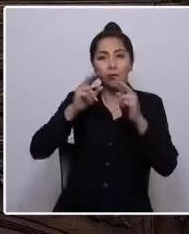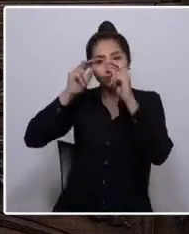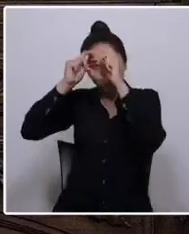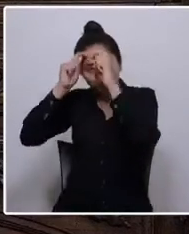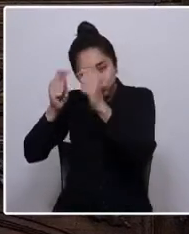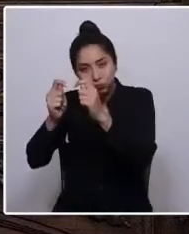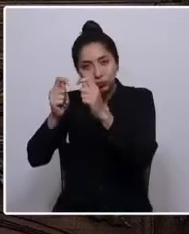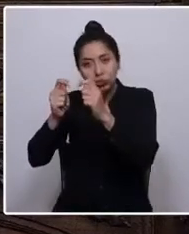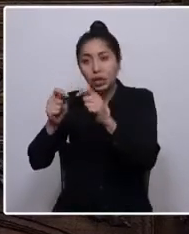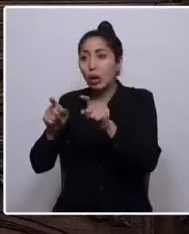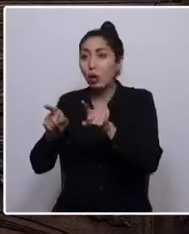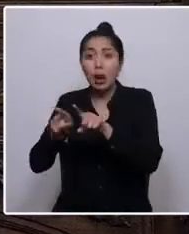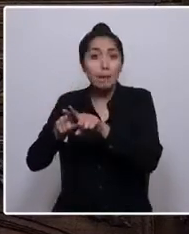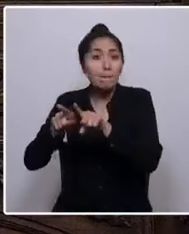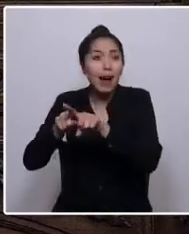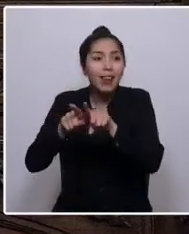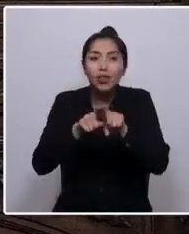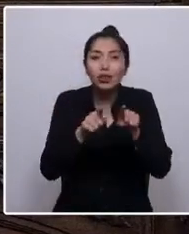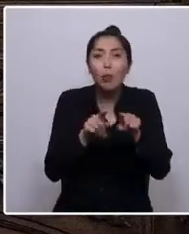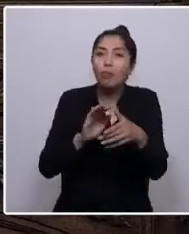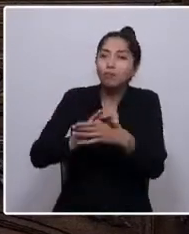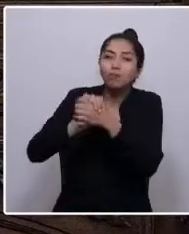respetando nuestras diferencias.